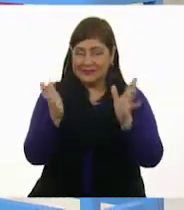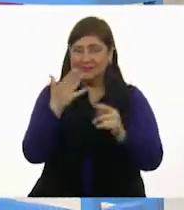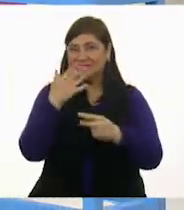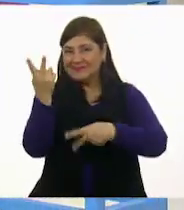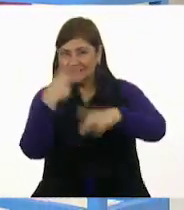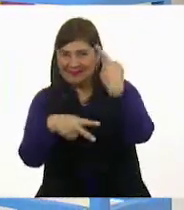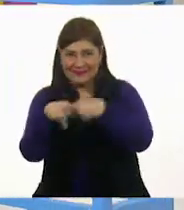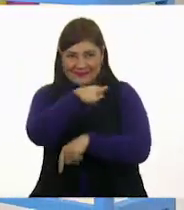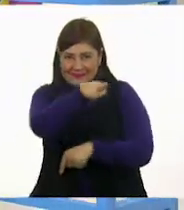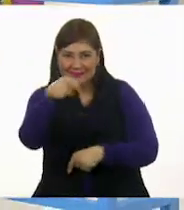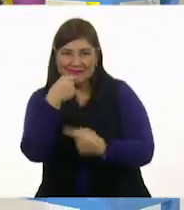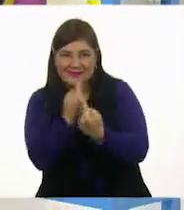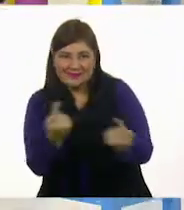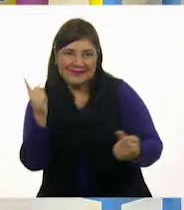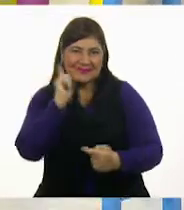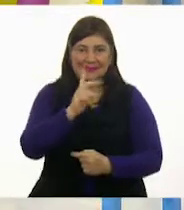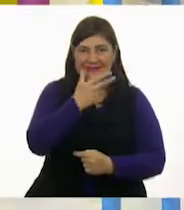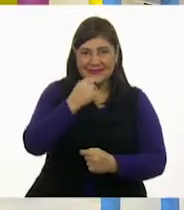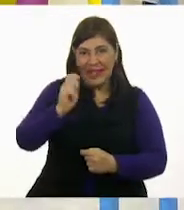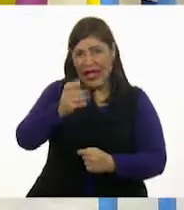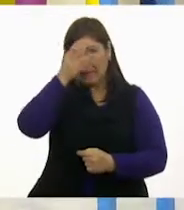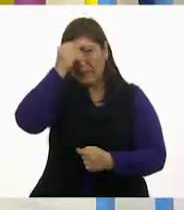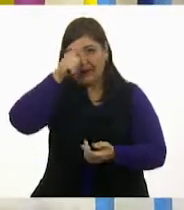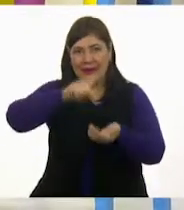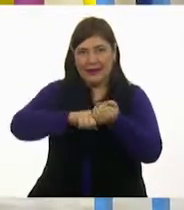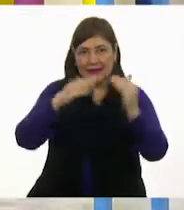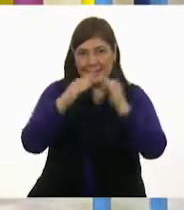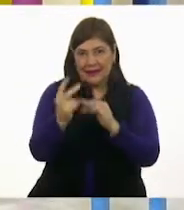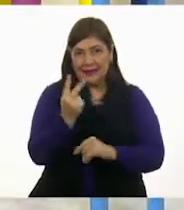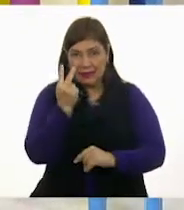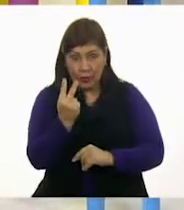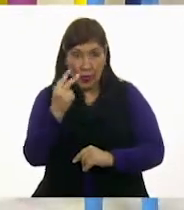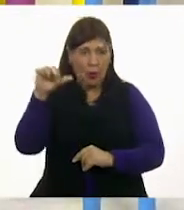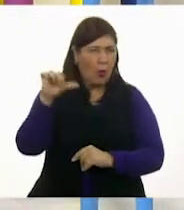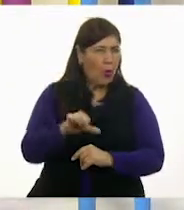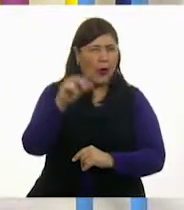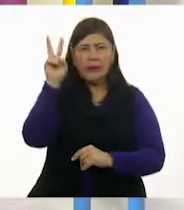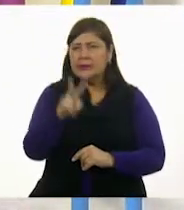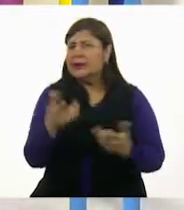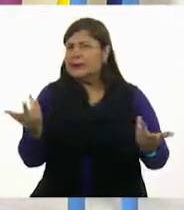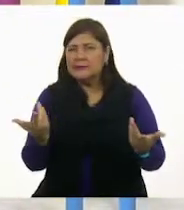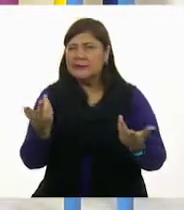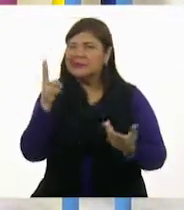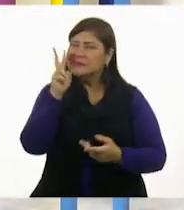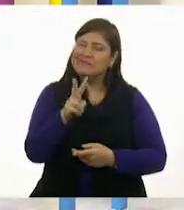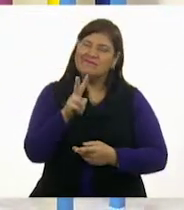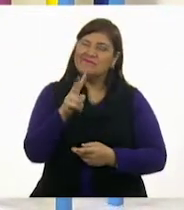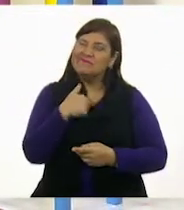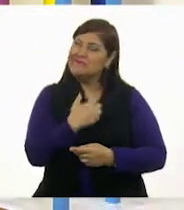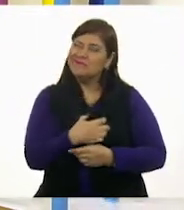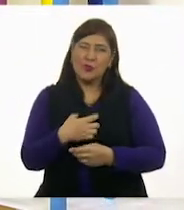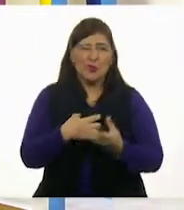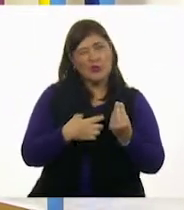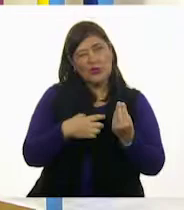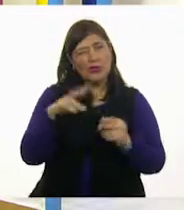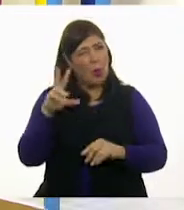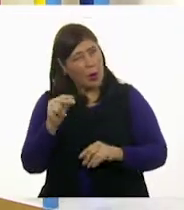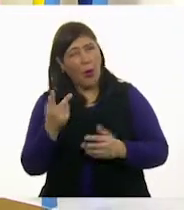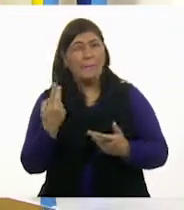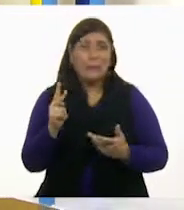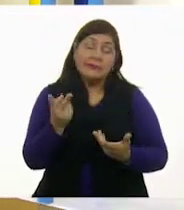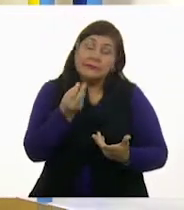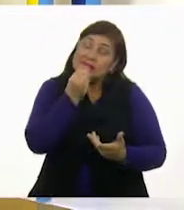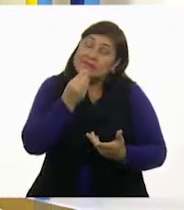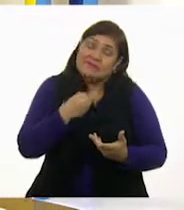Bienvenidas y bienvenidos a Aprende en Casa 2. Hoy, pues la verdad es que no estoy muy contento, pero pues tengo que